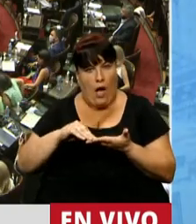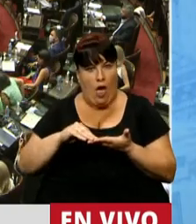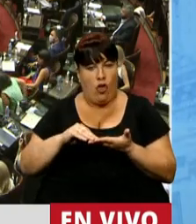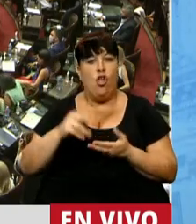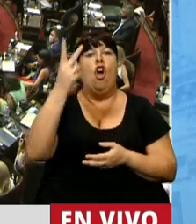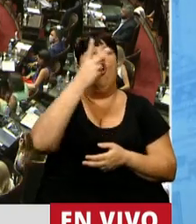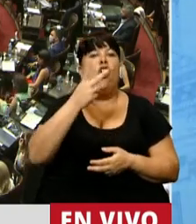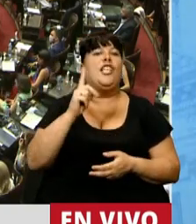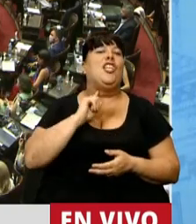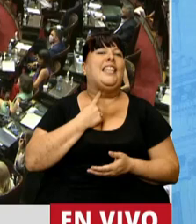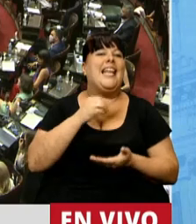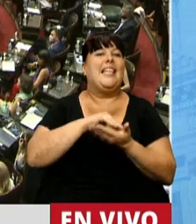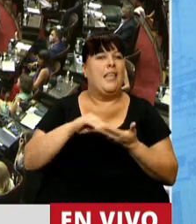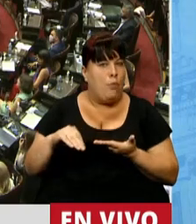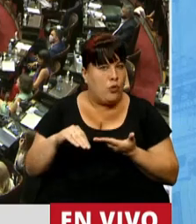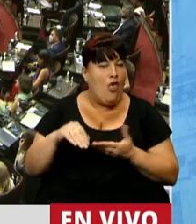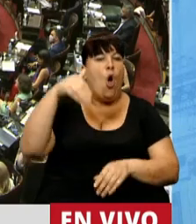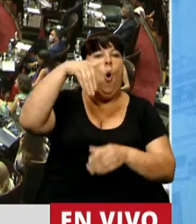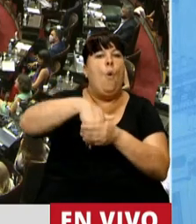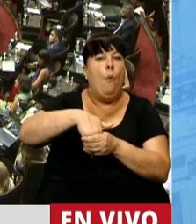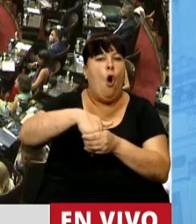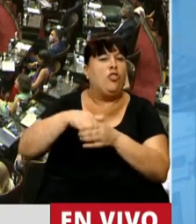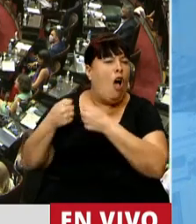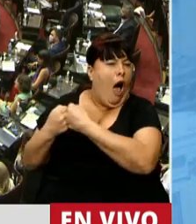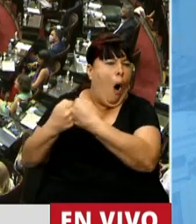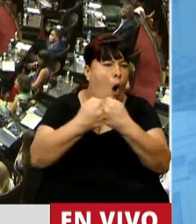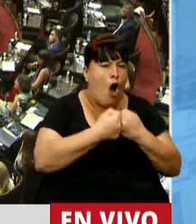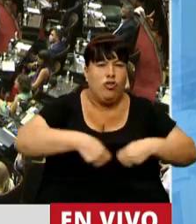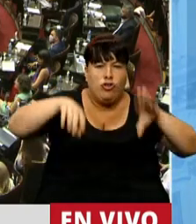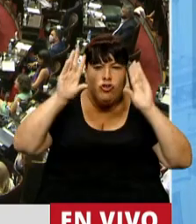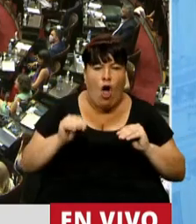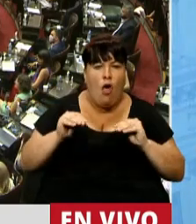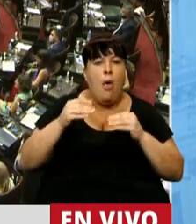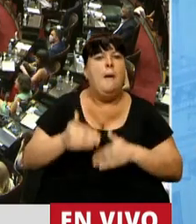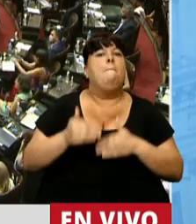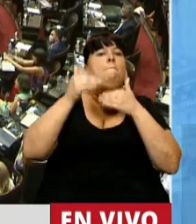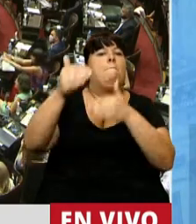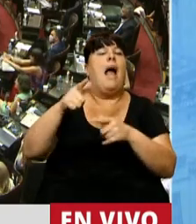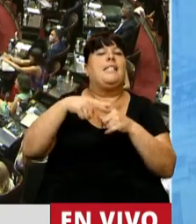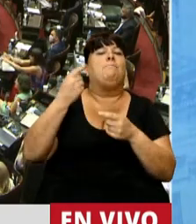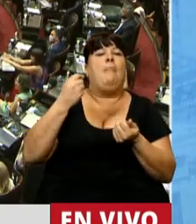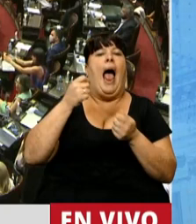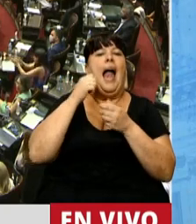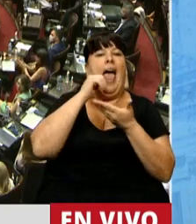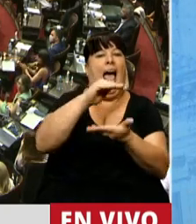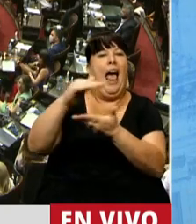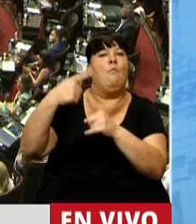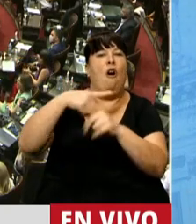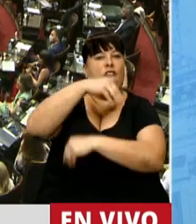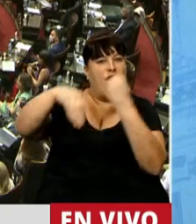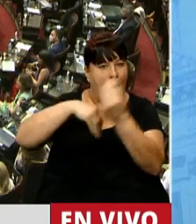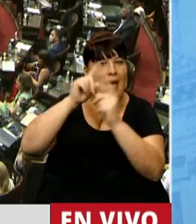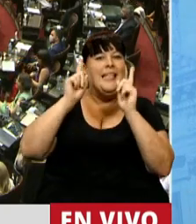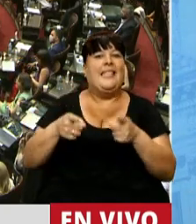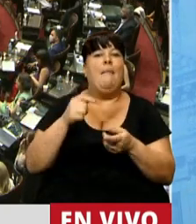votaron por unanimidad la extensión al sistema de asignaciones familiares